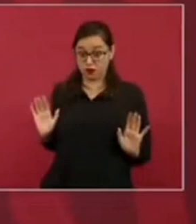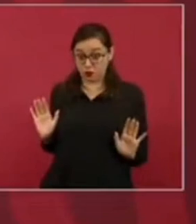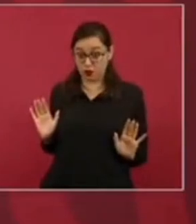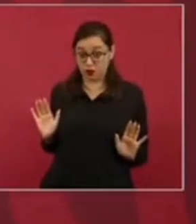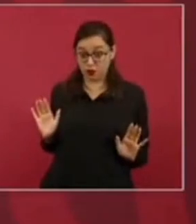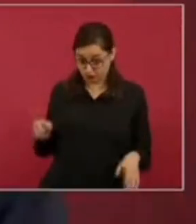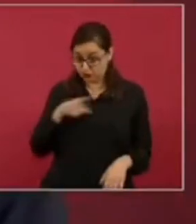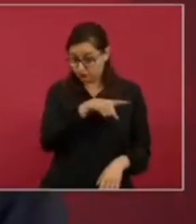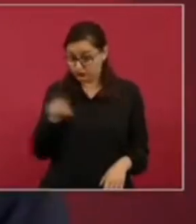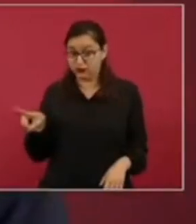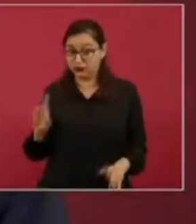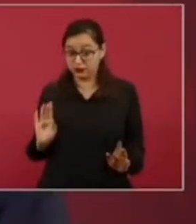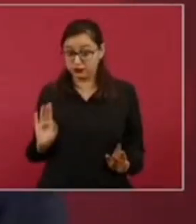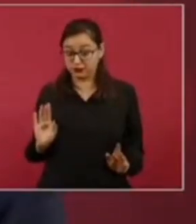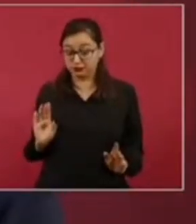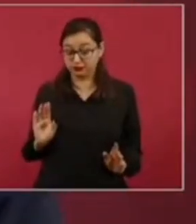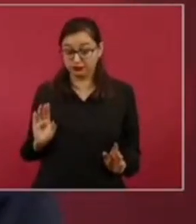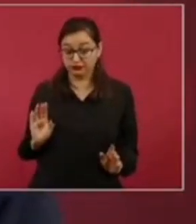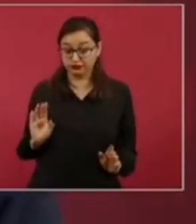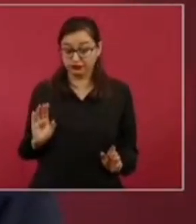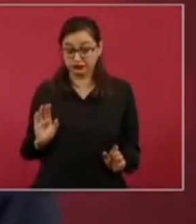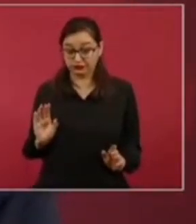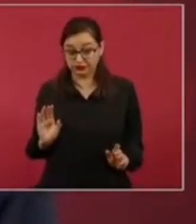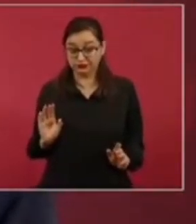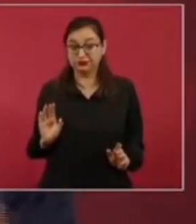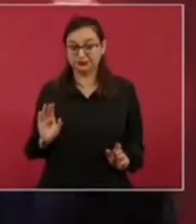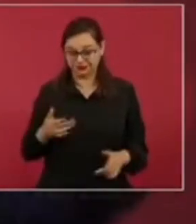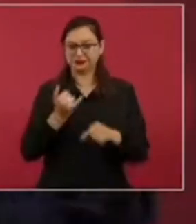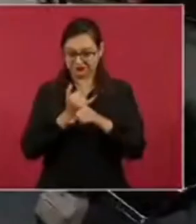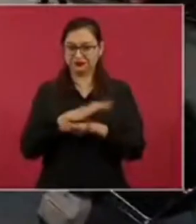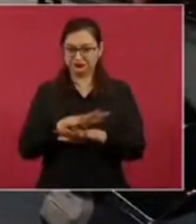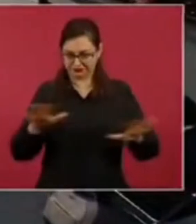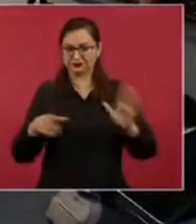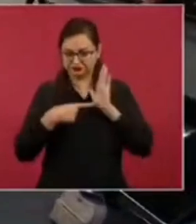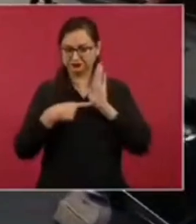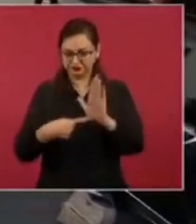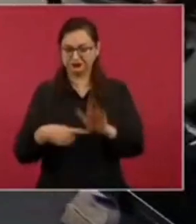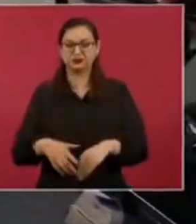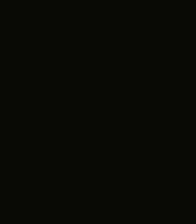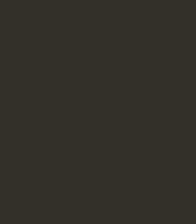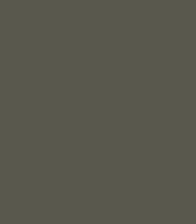O sea, pero vamos a dar a conocer información.